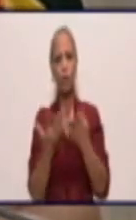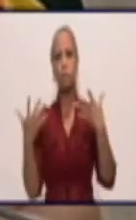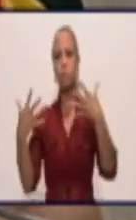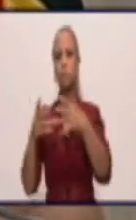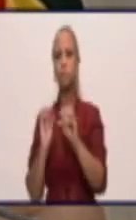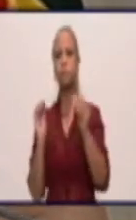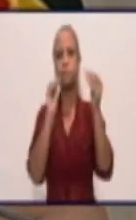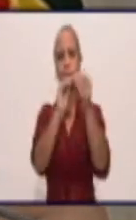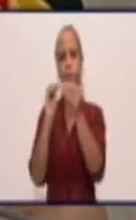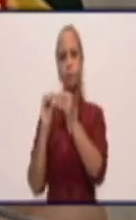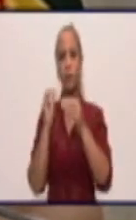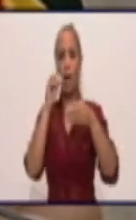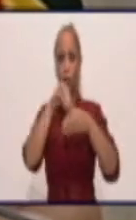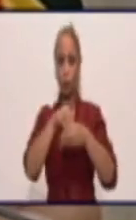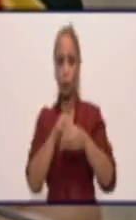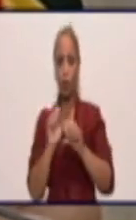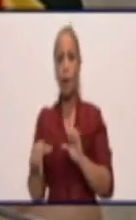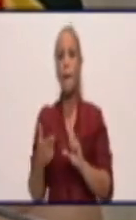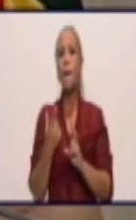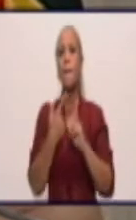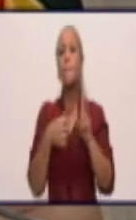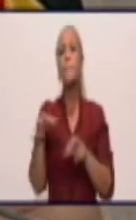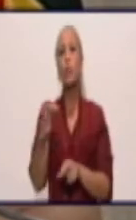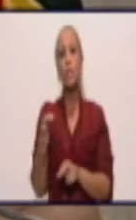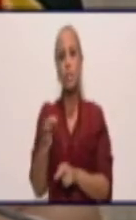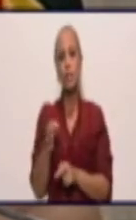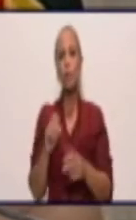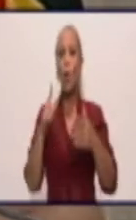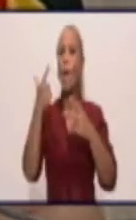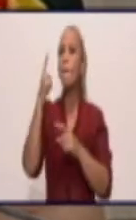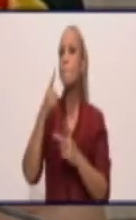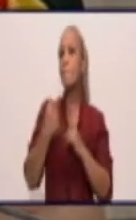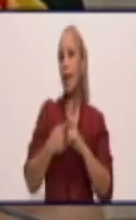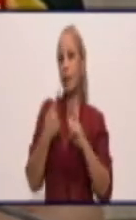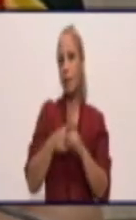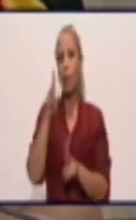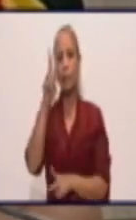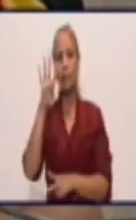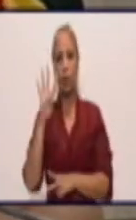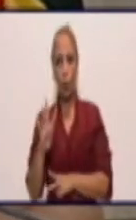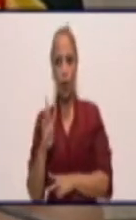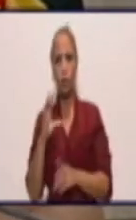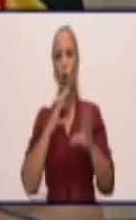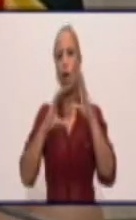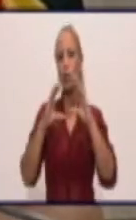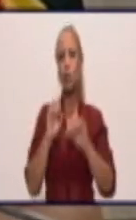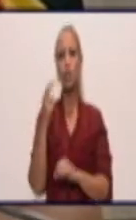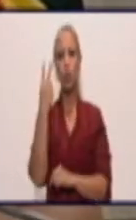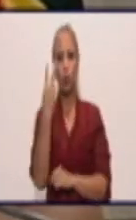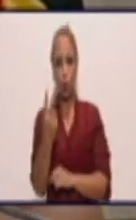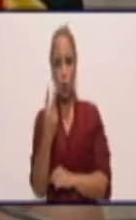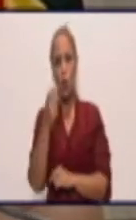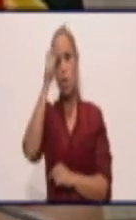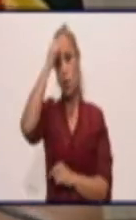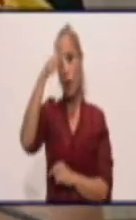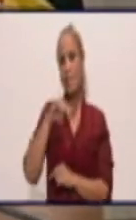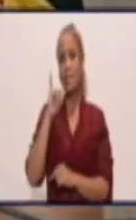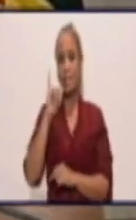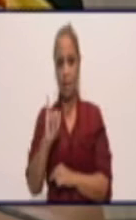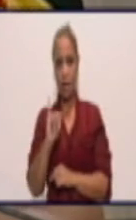a la transmisión autóctona. Las pertenecen a los municipios Bayamo con 24, Cautocristo 2, Jiguaní 6,